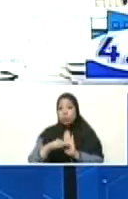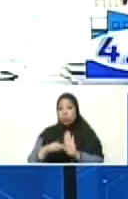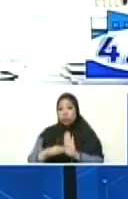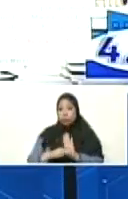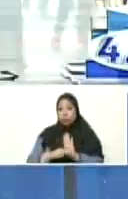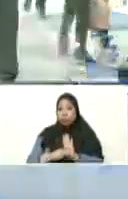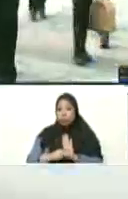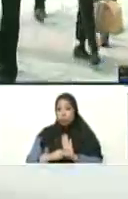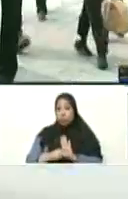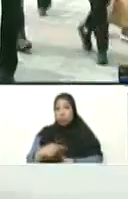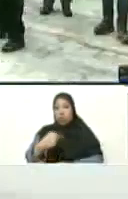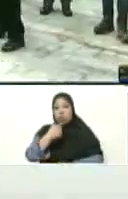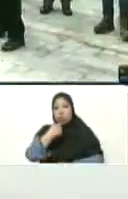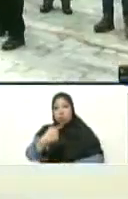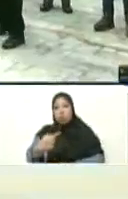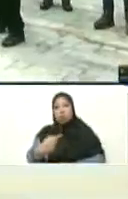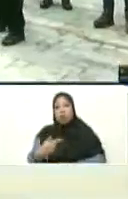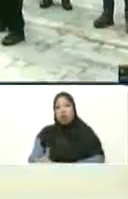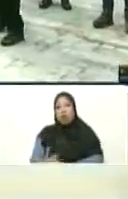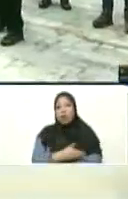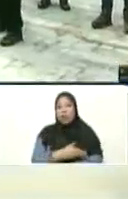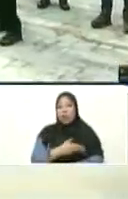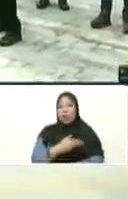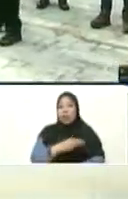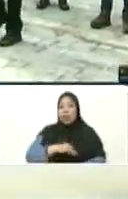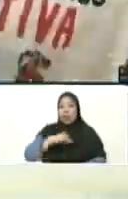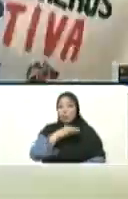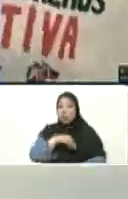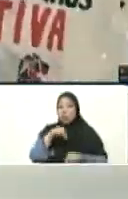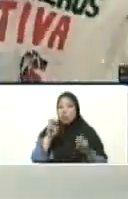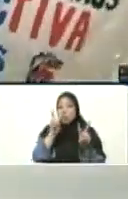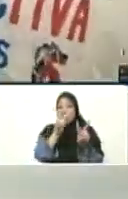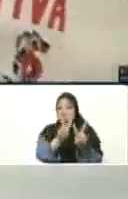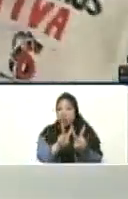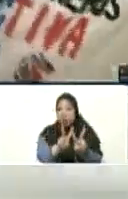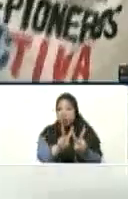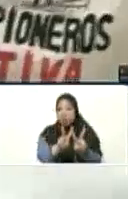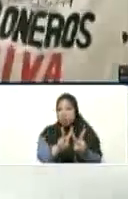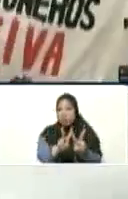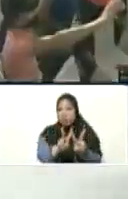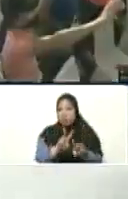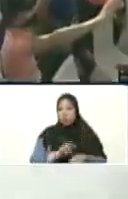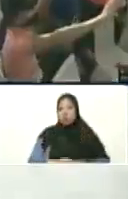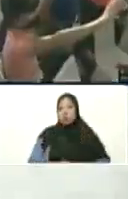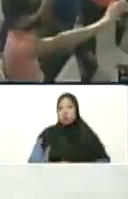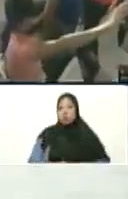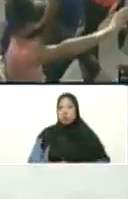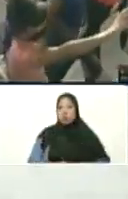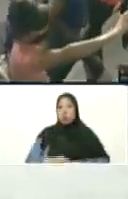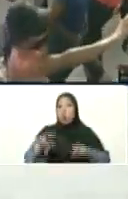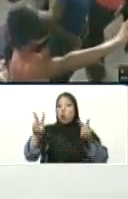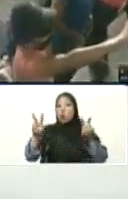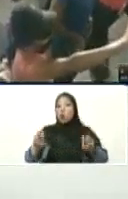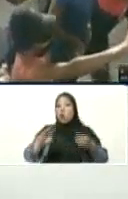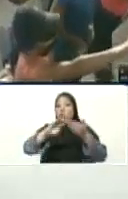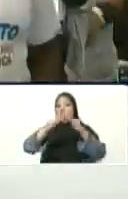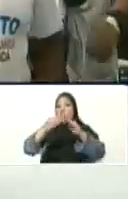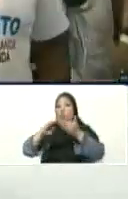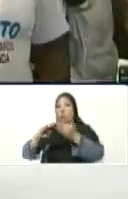Y yo decía que la gran misión vivienda Venezuela, la gran misión barrio nuevo, barrio tricolor,